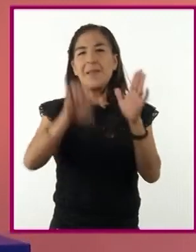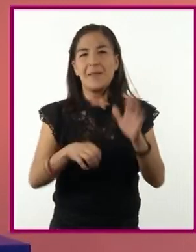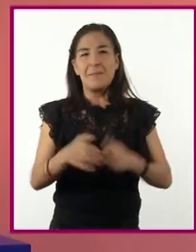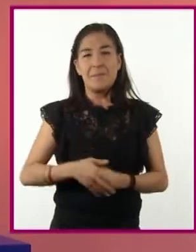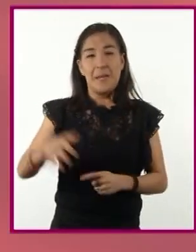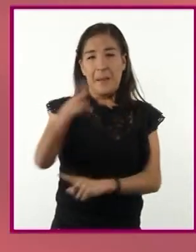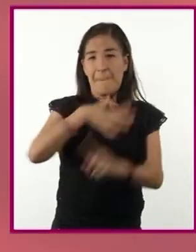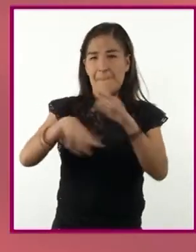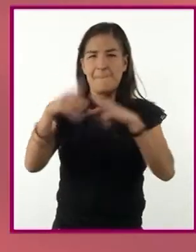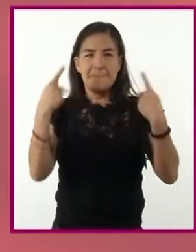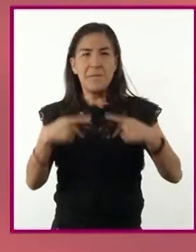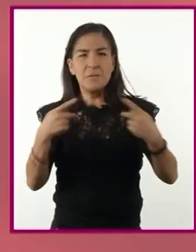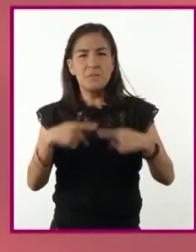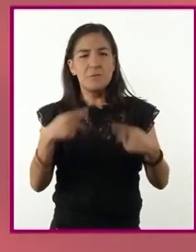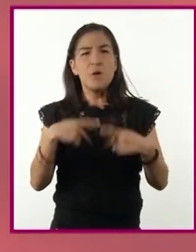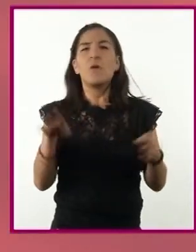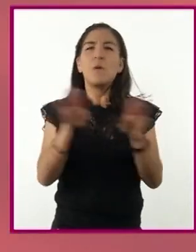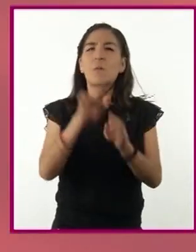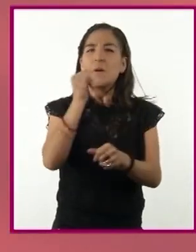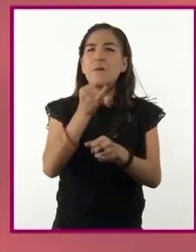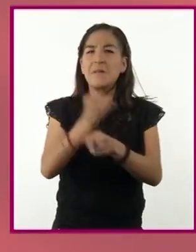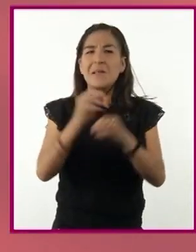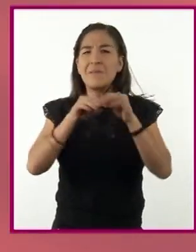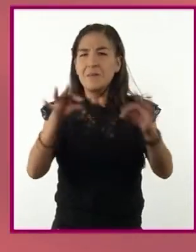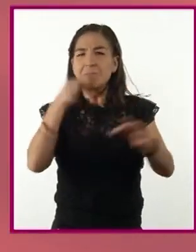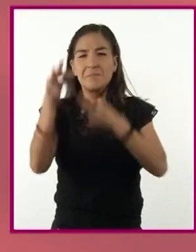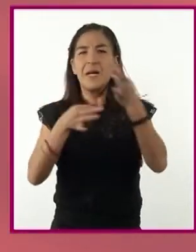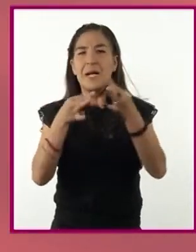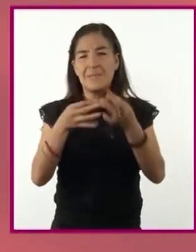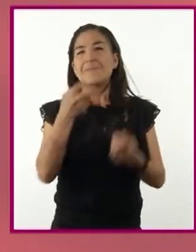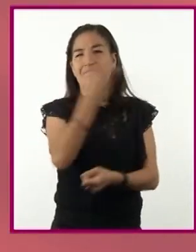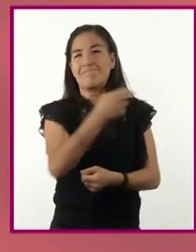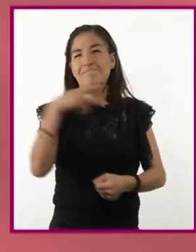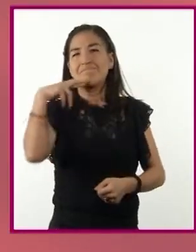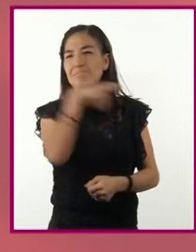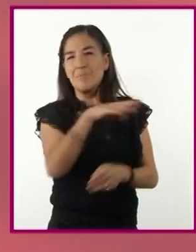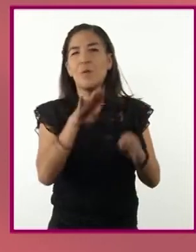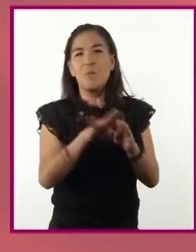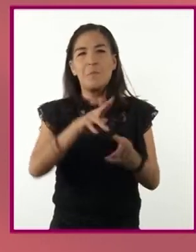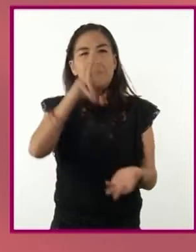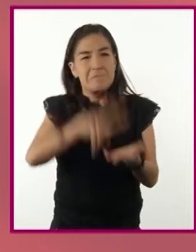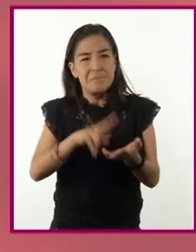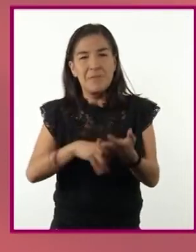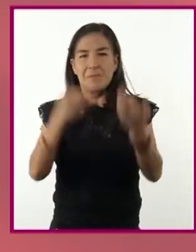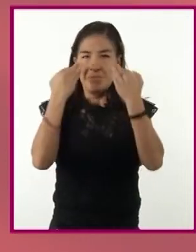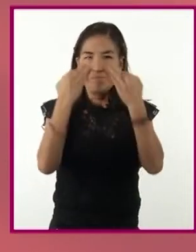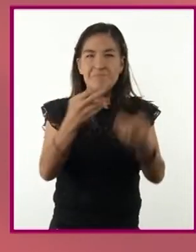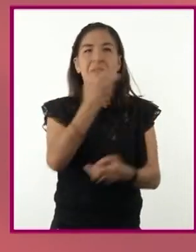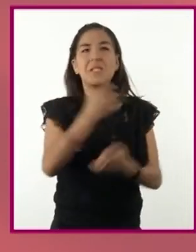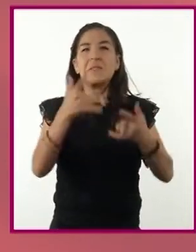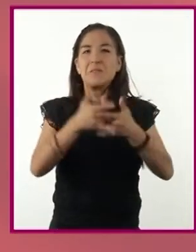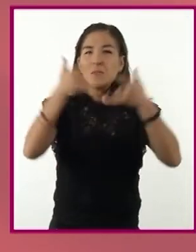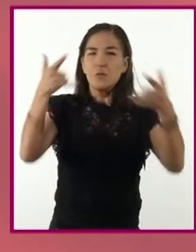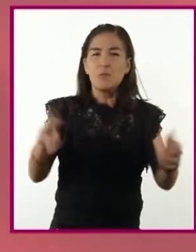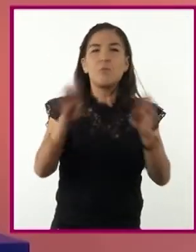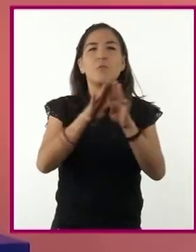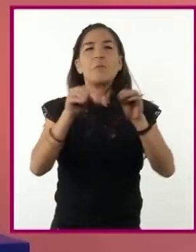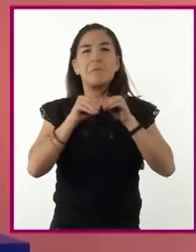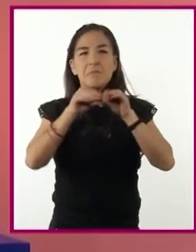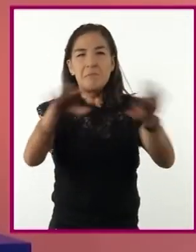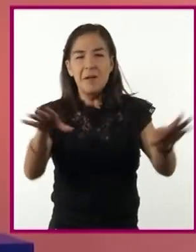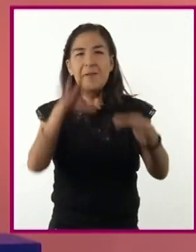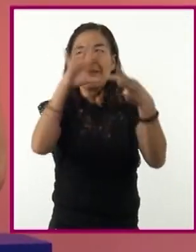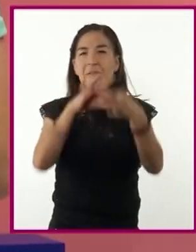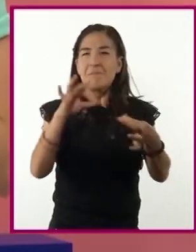población puede estar informada con tal rapidez que incluso existen valiosos testimonios históricos de hechos transmitidos y